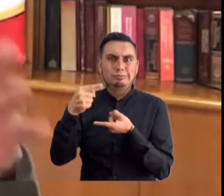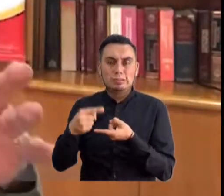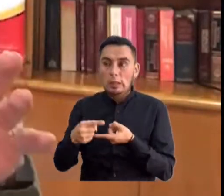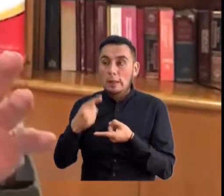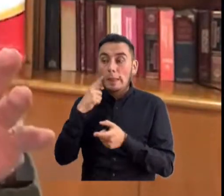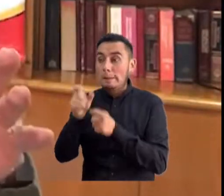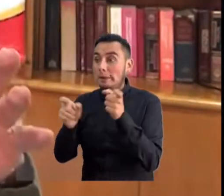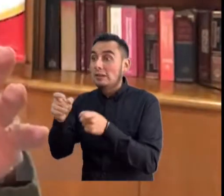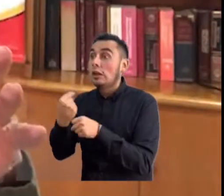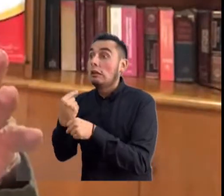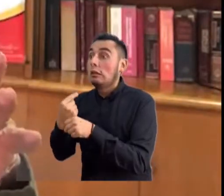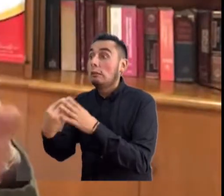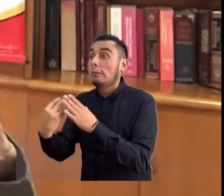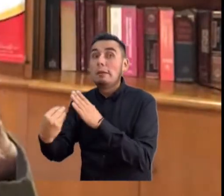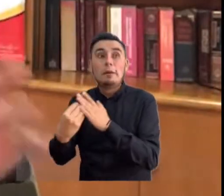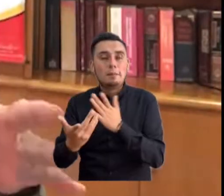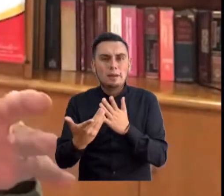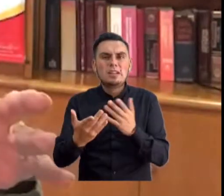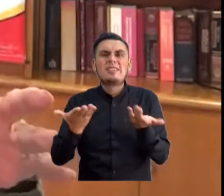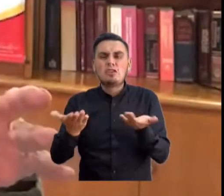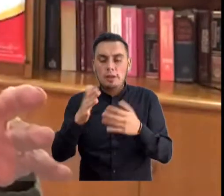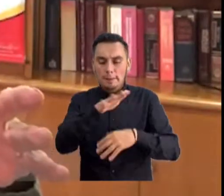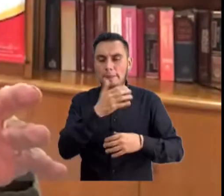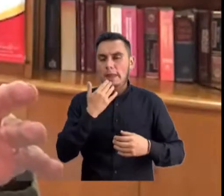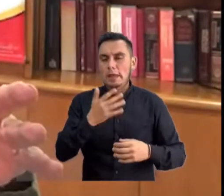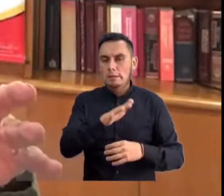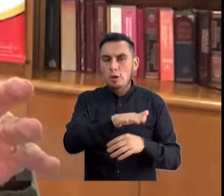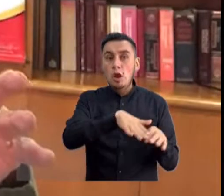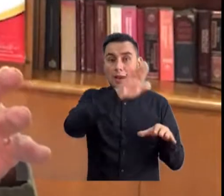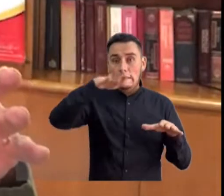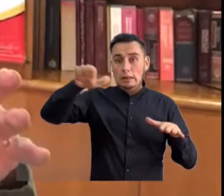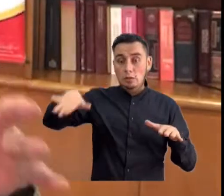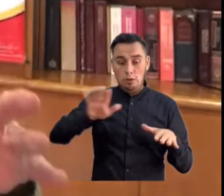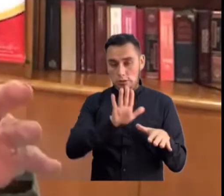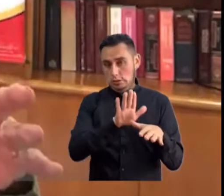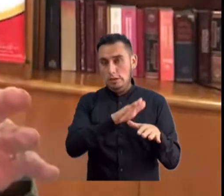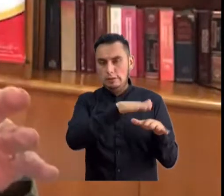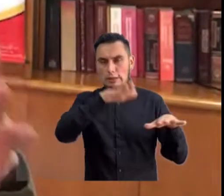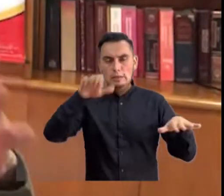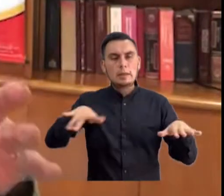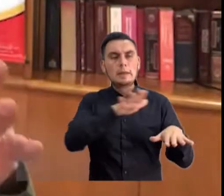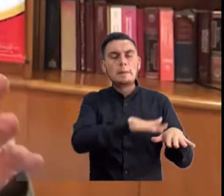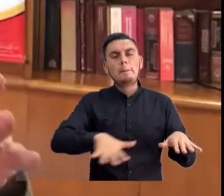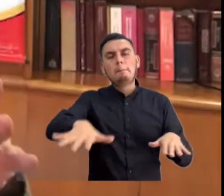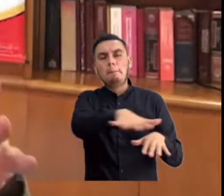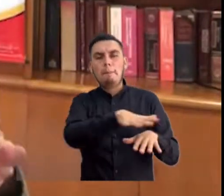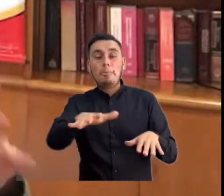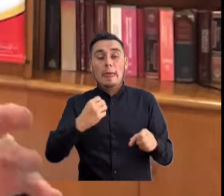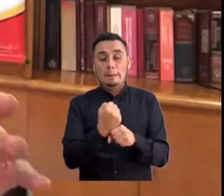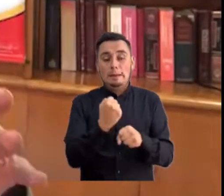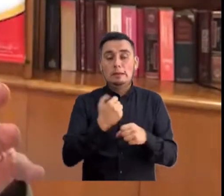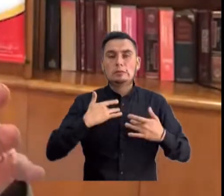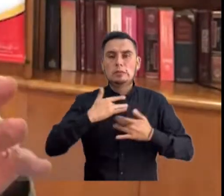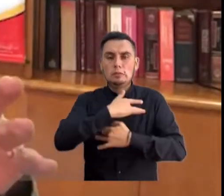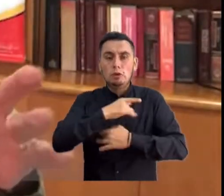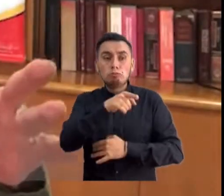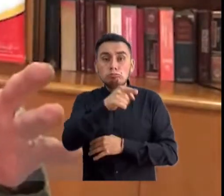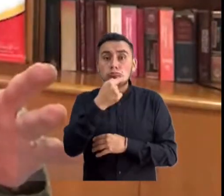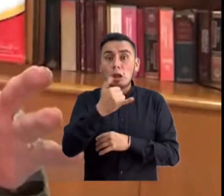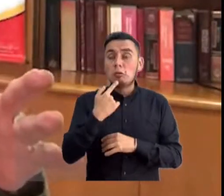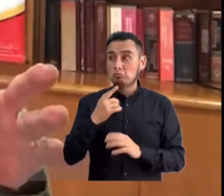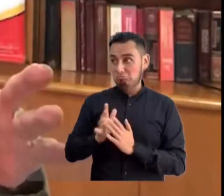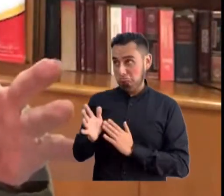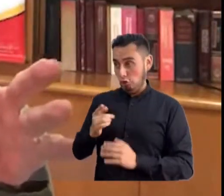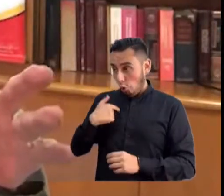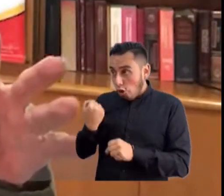la parte de personal, ya en Antioquia, en concreto los trabajadores de la salud, dicen que no van